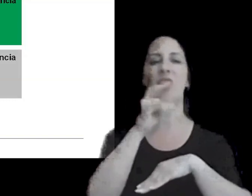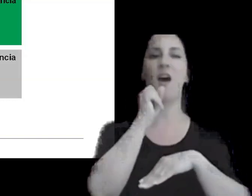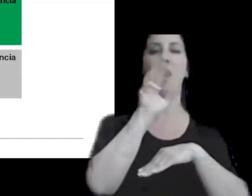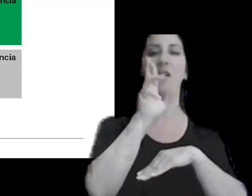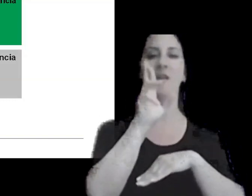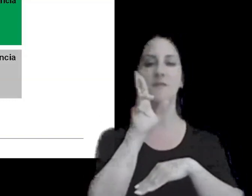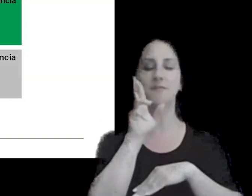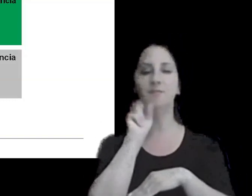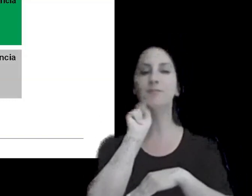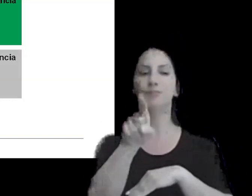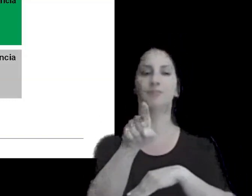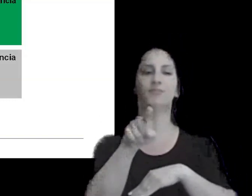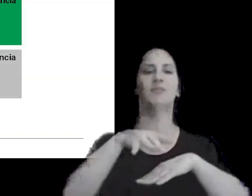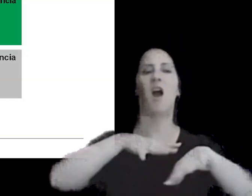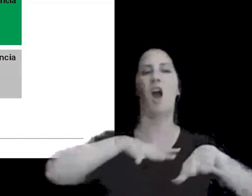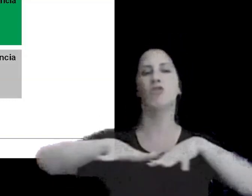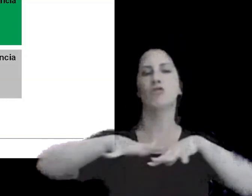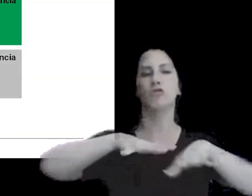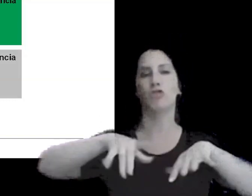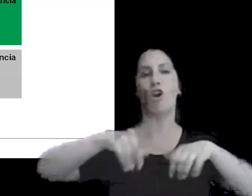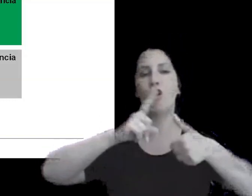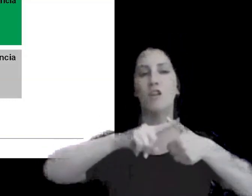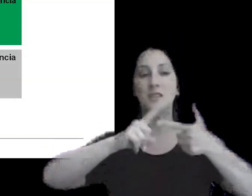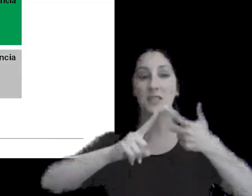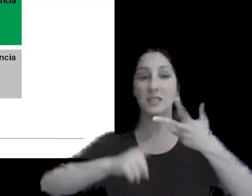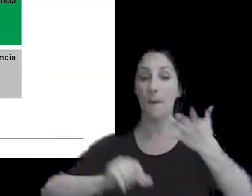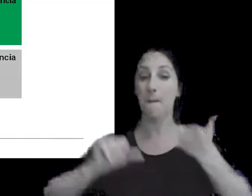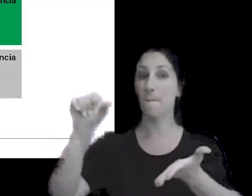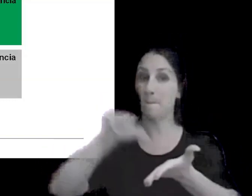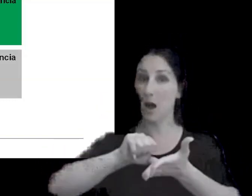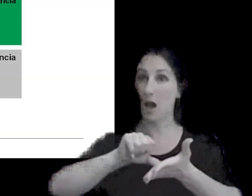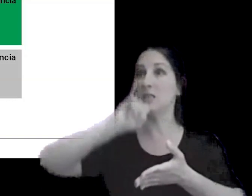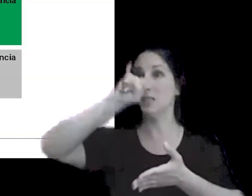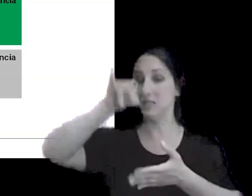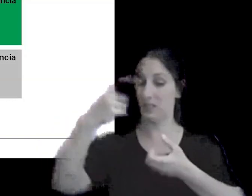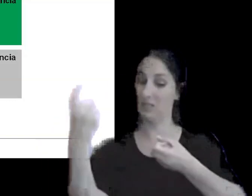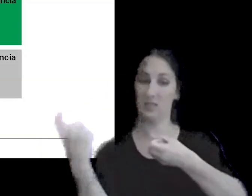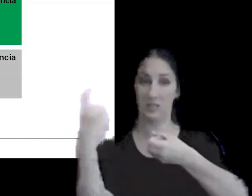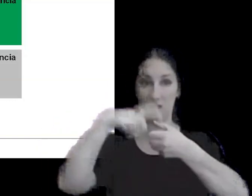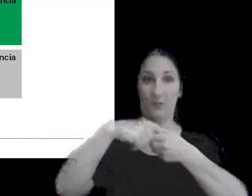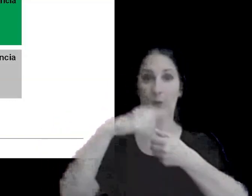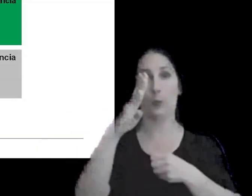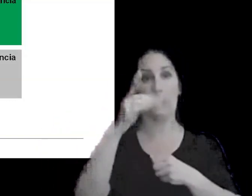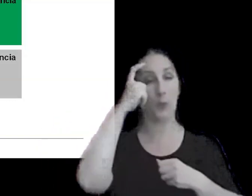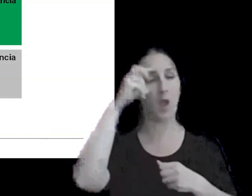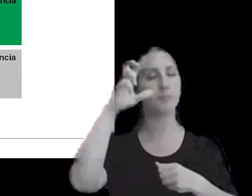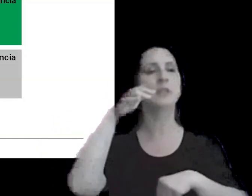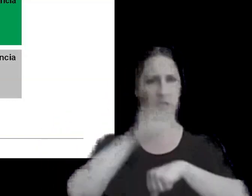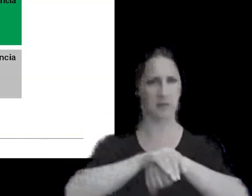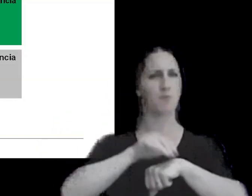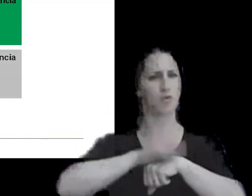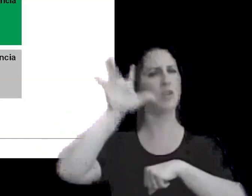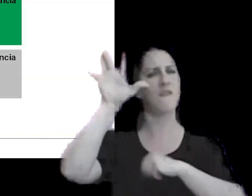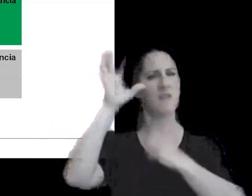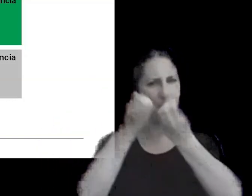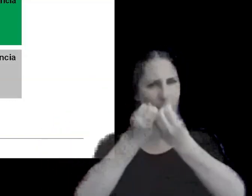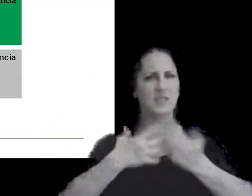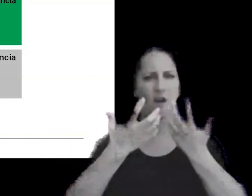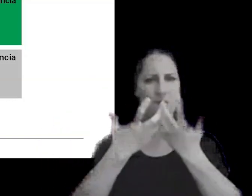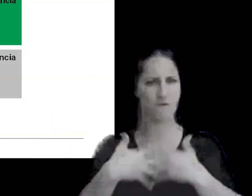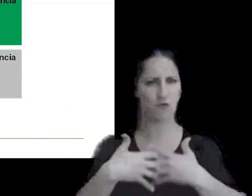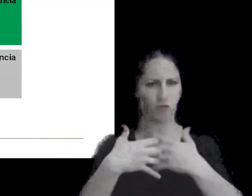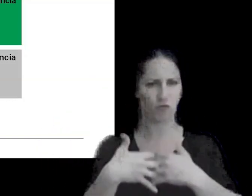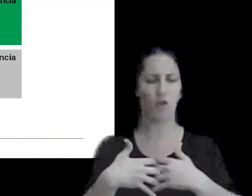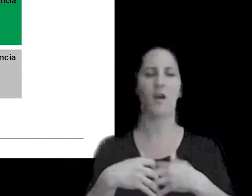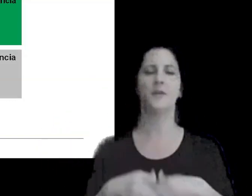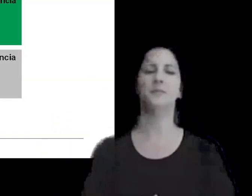acciones que los países que adhirieron al proyecto BEPS se comprometieron a implementar tienen que ver con